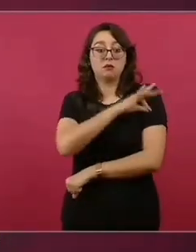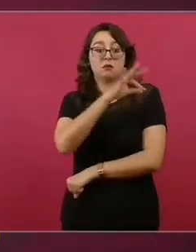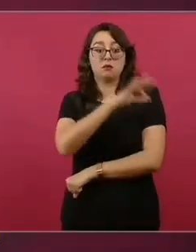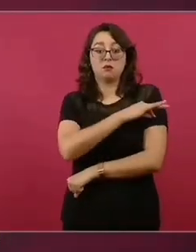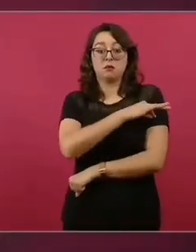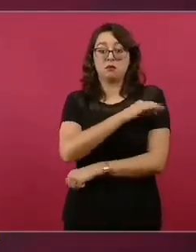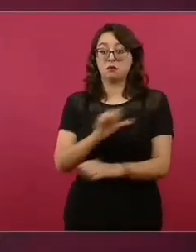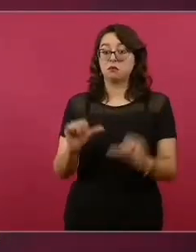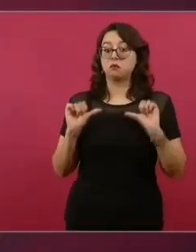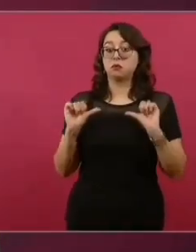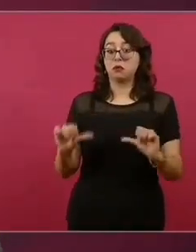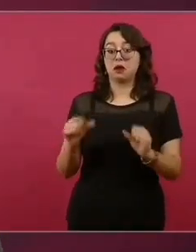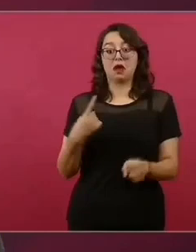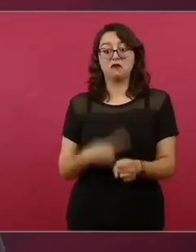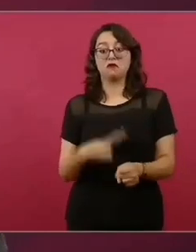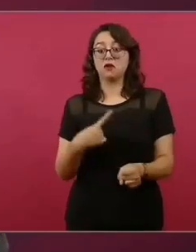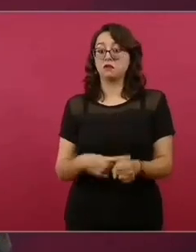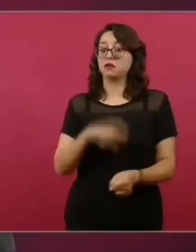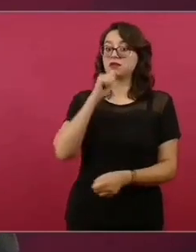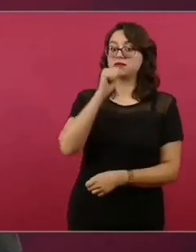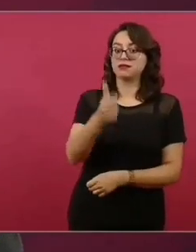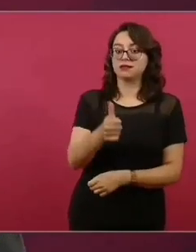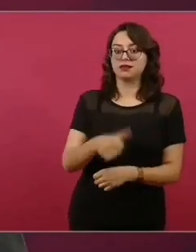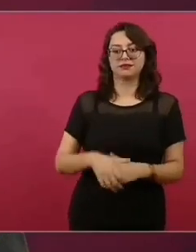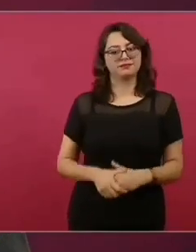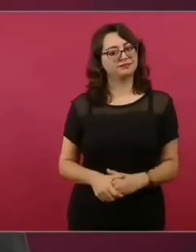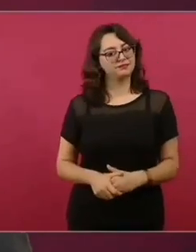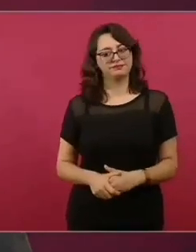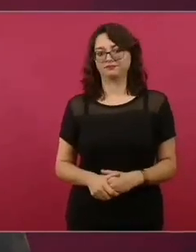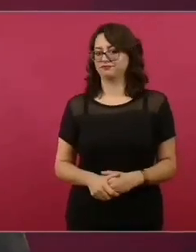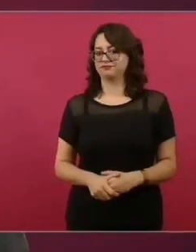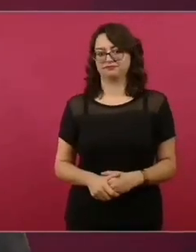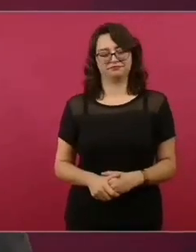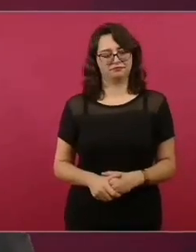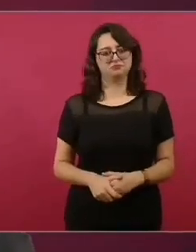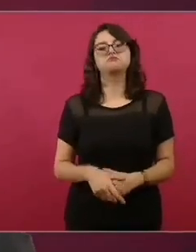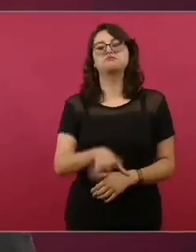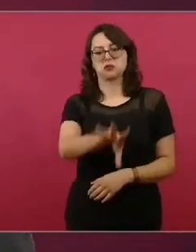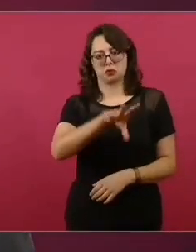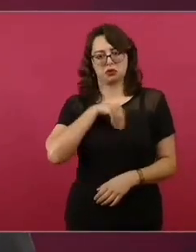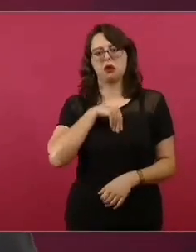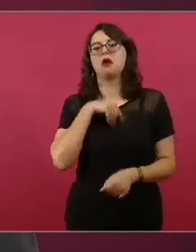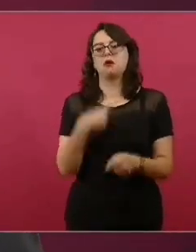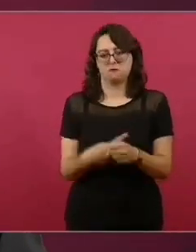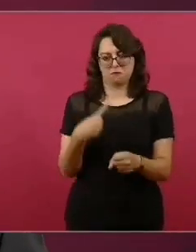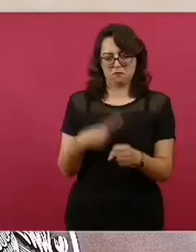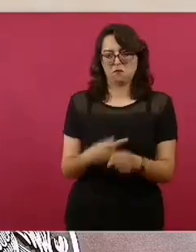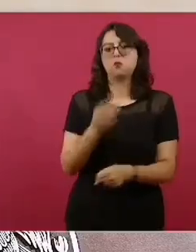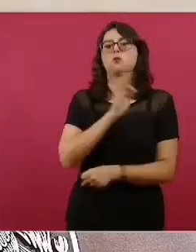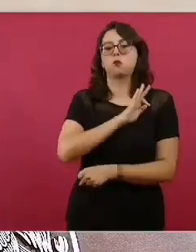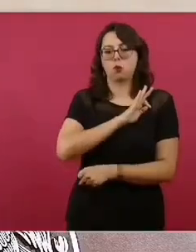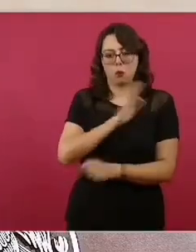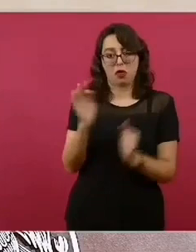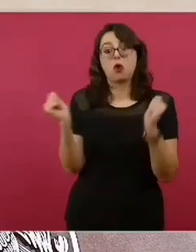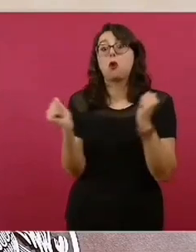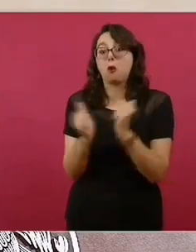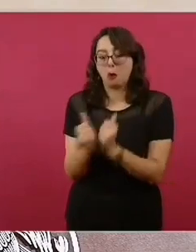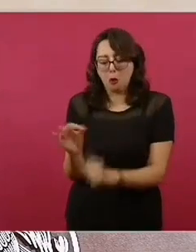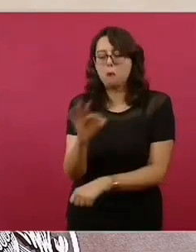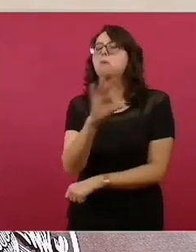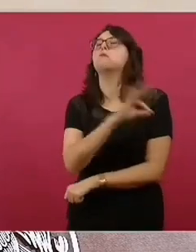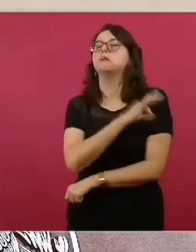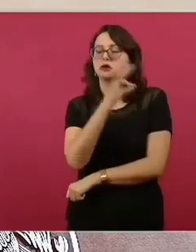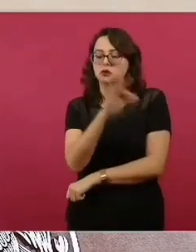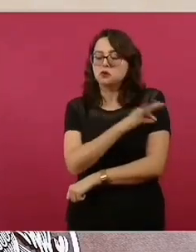no protegen contra la enfermedad. Lo que protegen es contra la forma grave de la enfermedad. Es decir, la probabilidad de terminar en el hospital